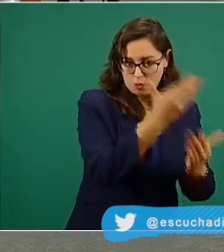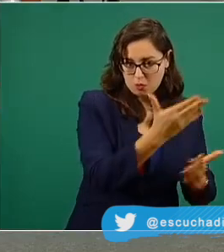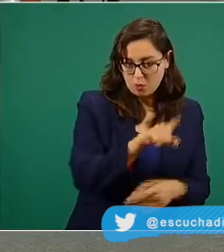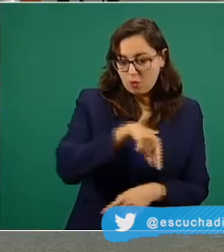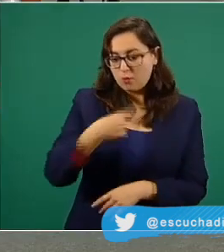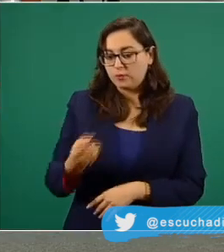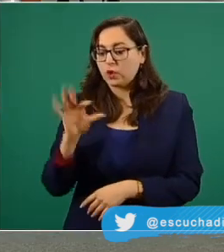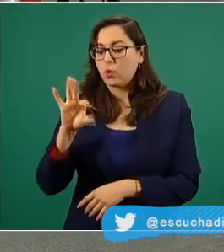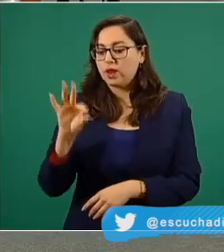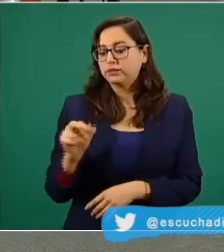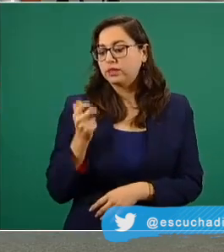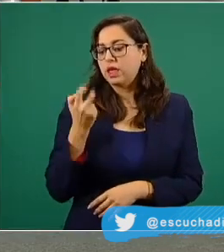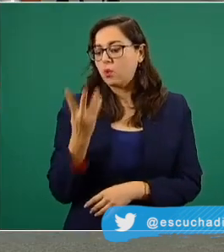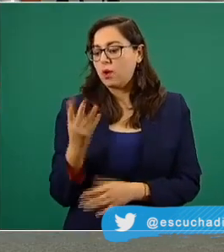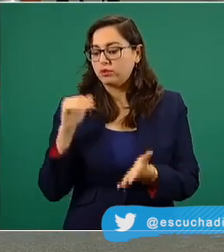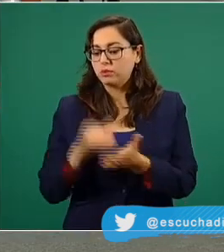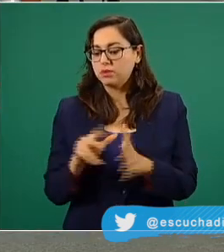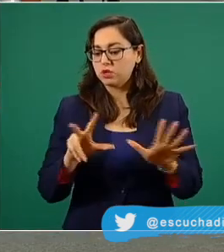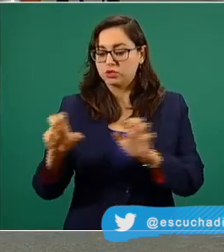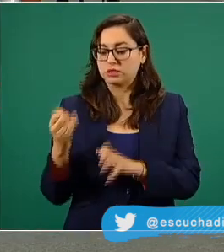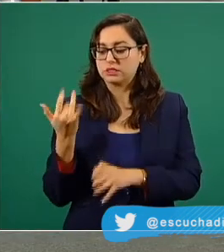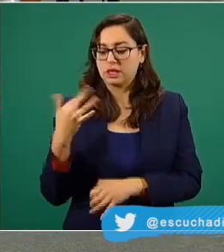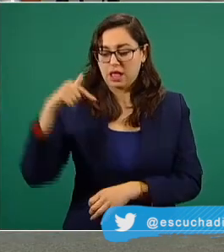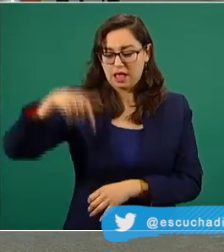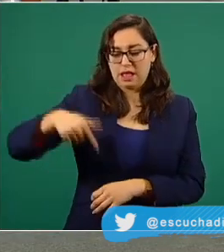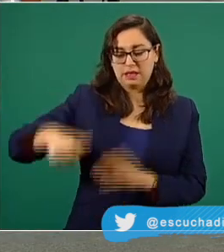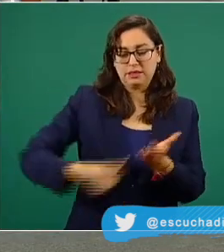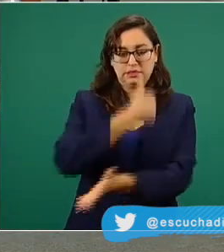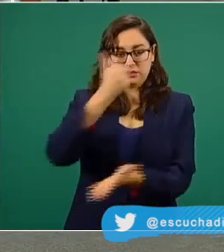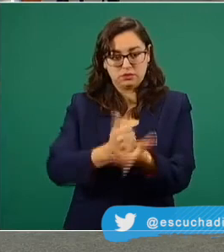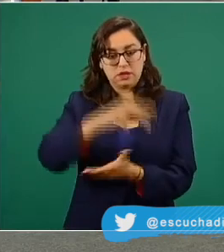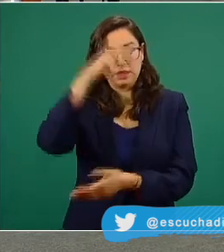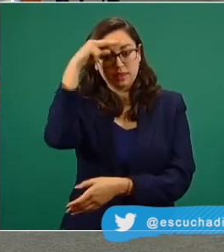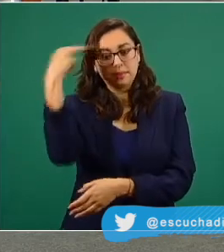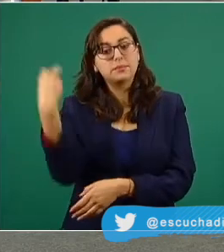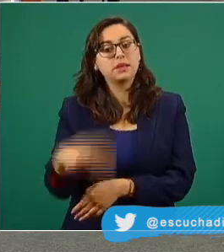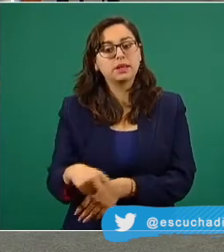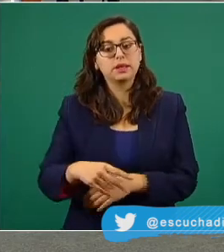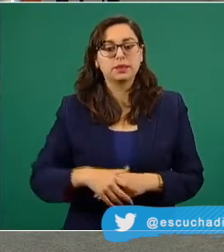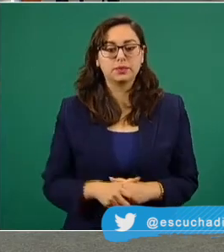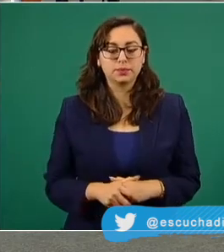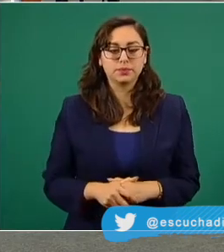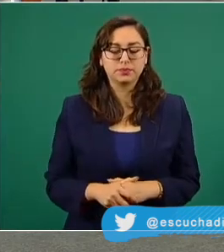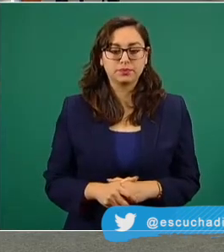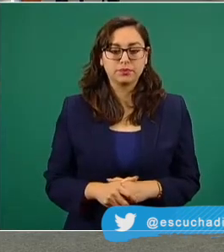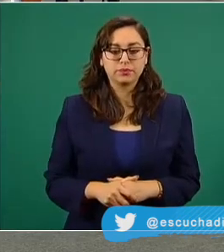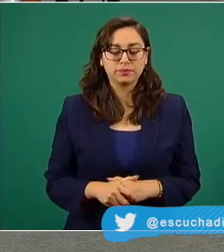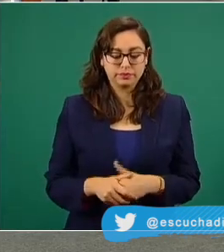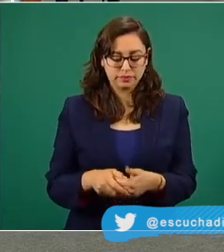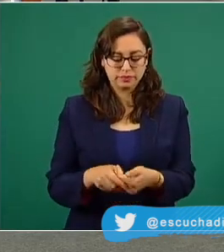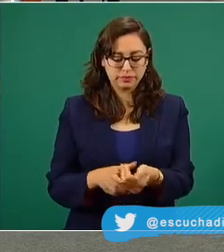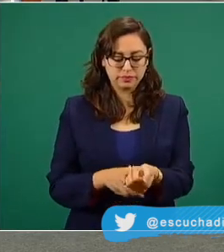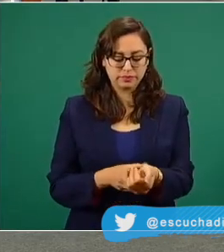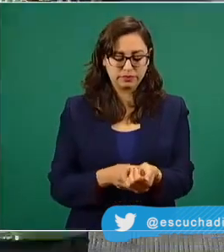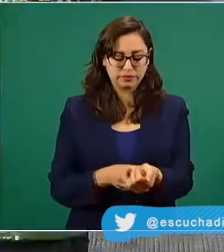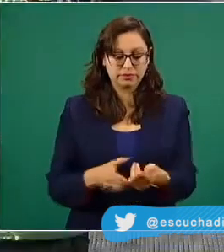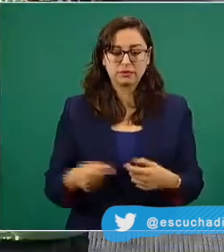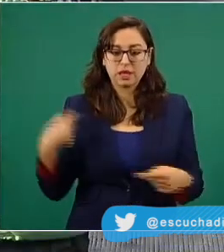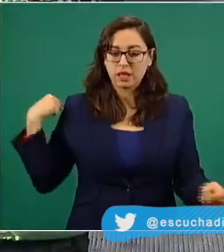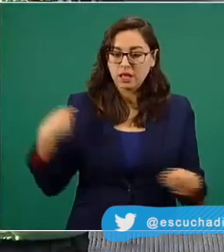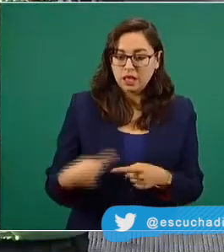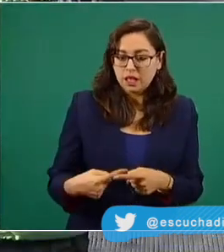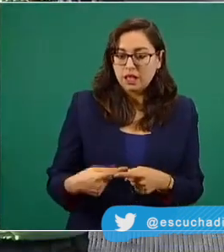mil 850 en la Ciudad de México. En esta primera fase de la vacunación,